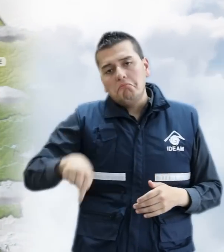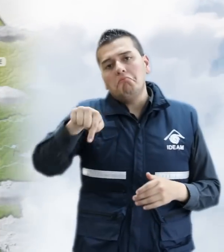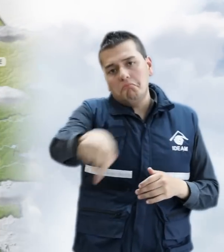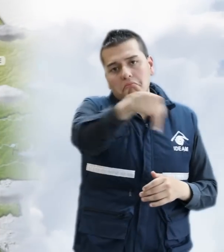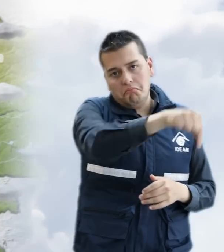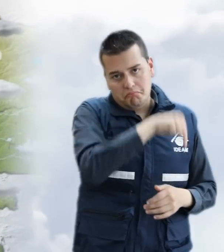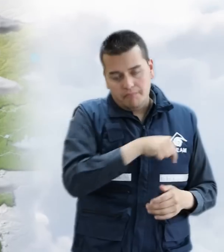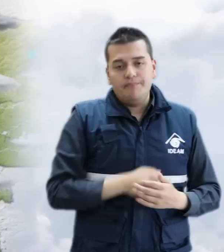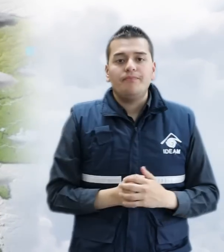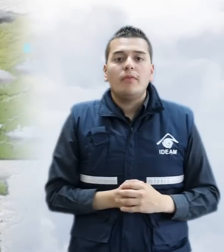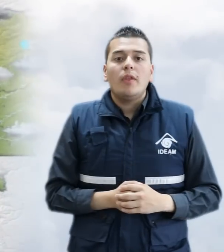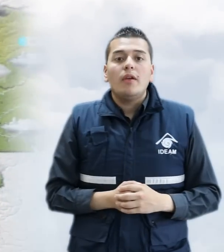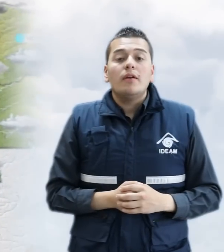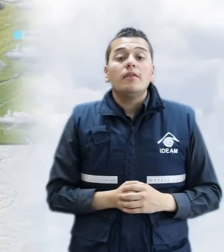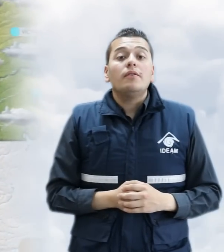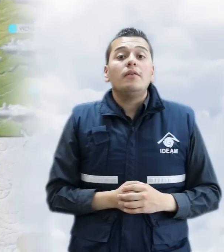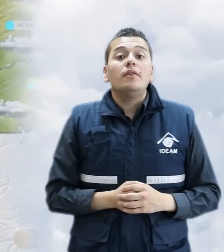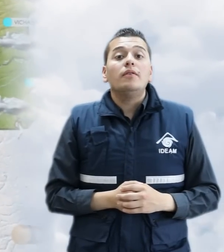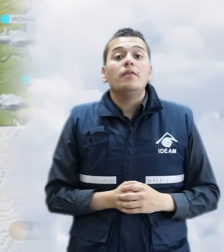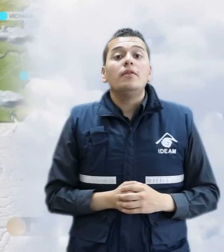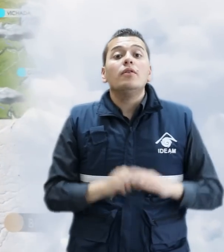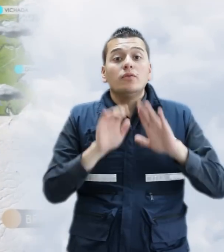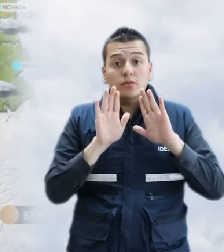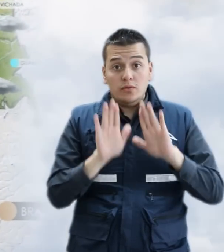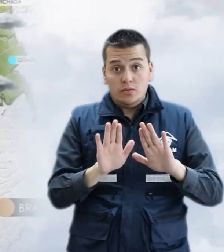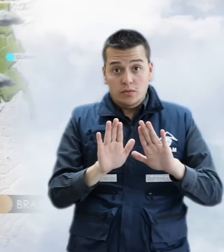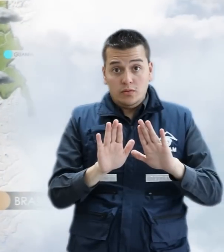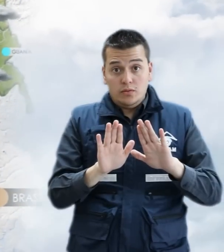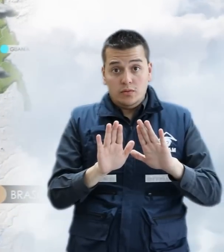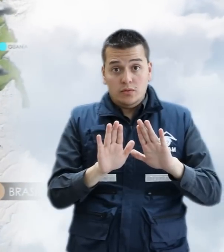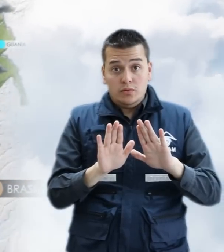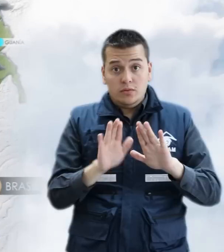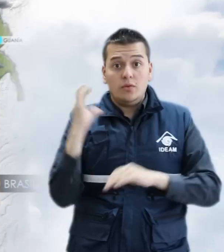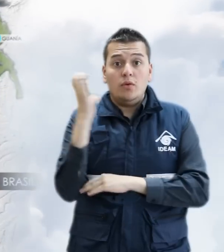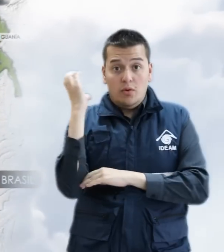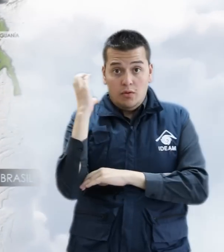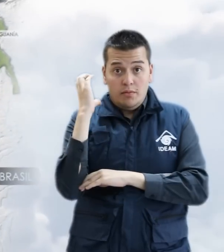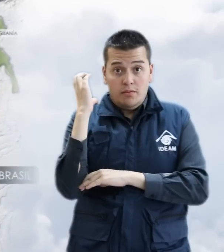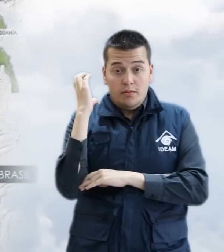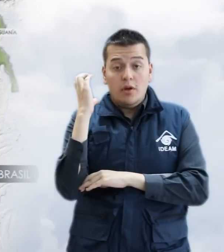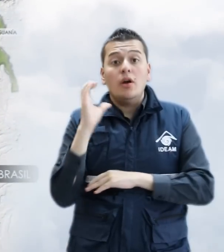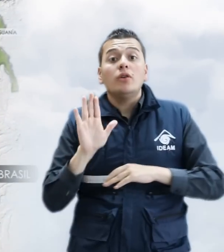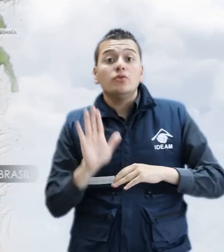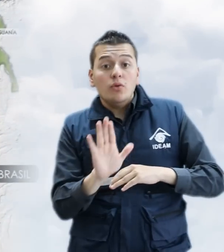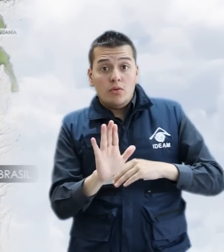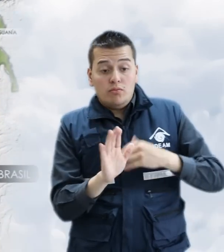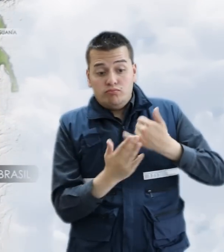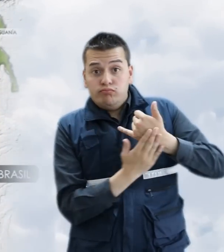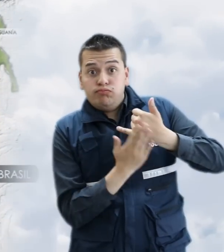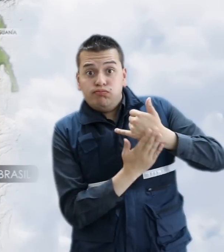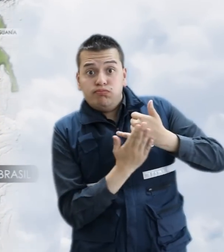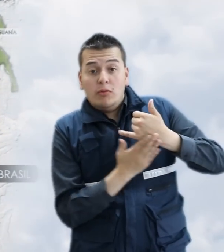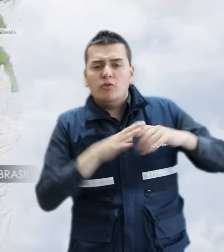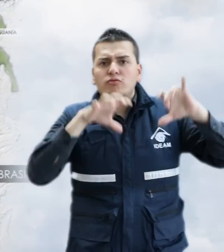la región. Sobre el oriente del territorio nacional se esperan lluvias con actividad eléctrica